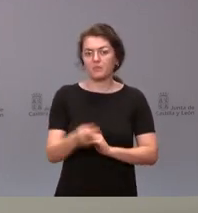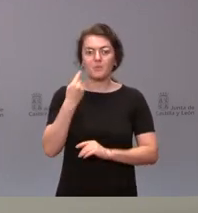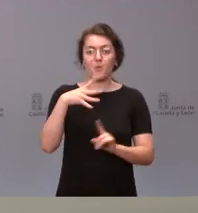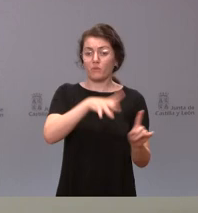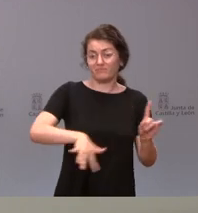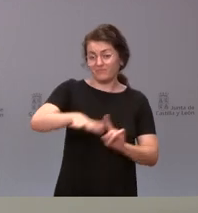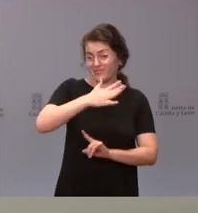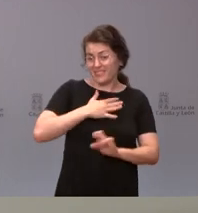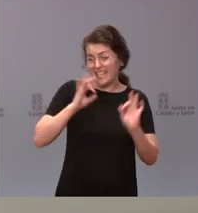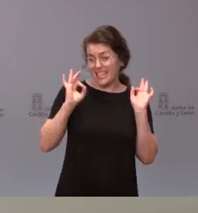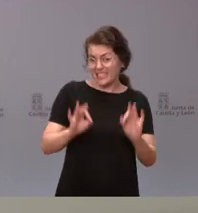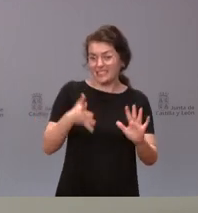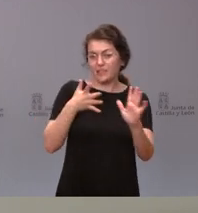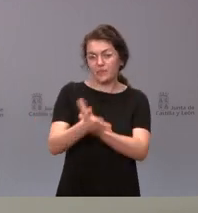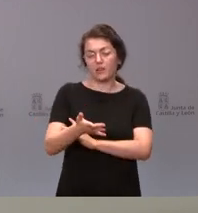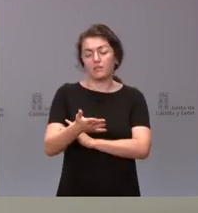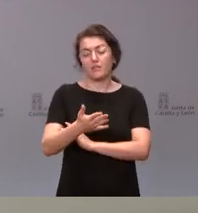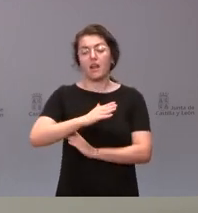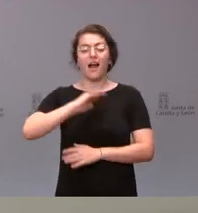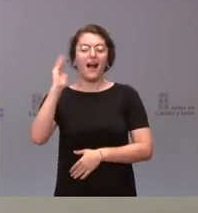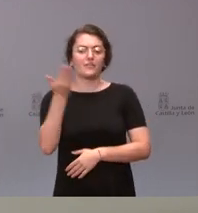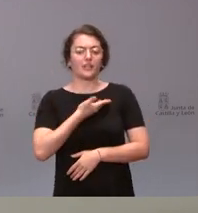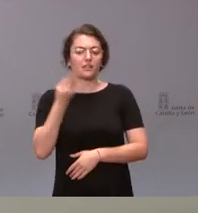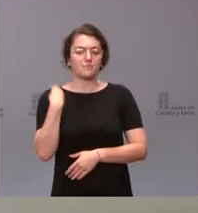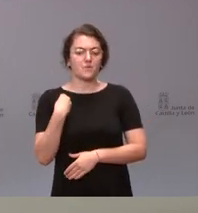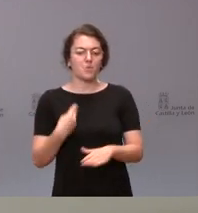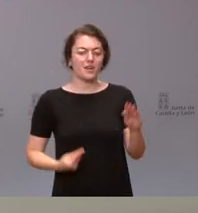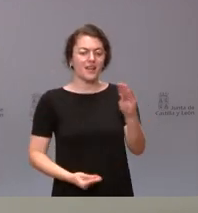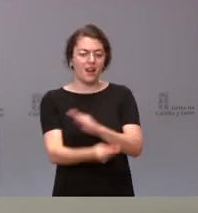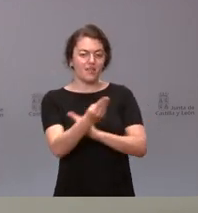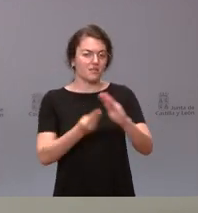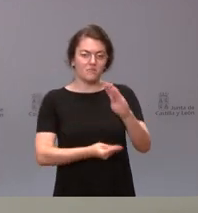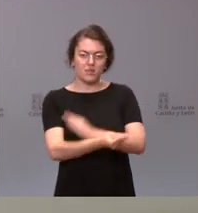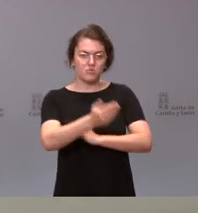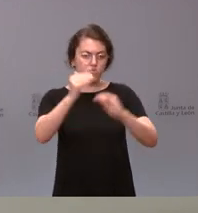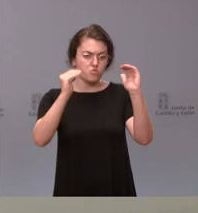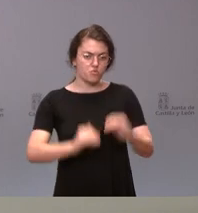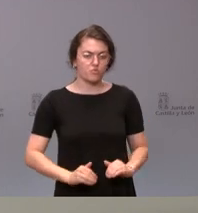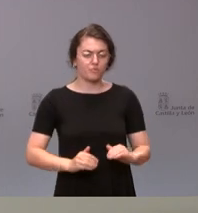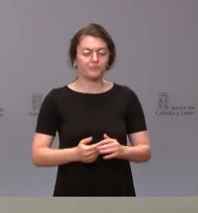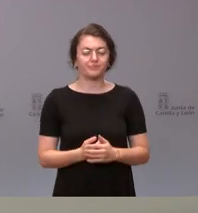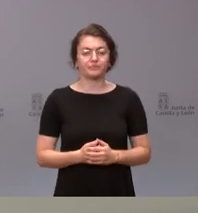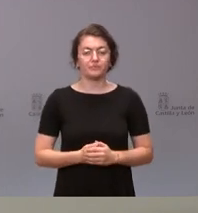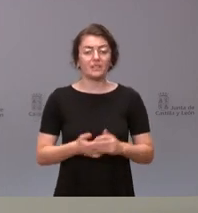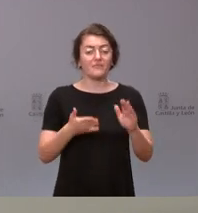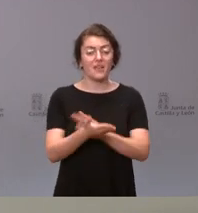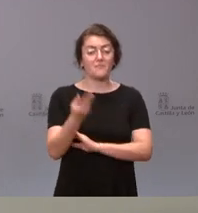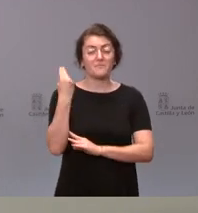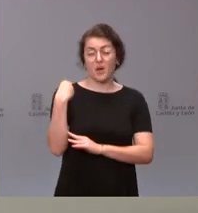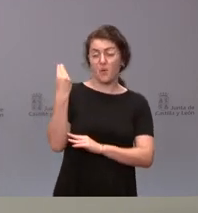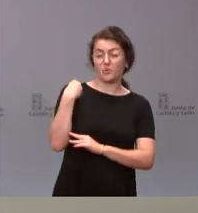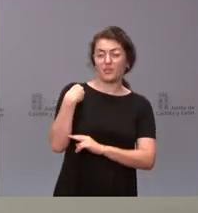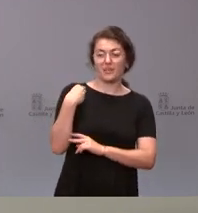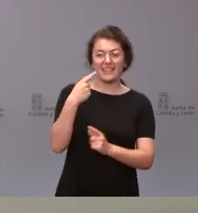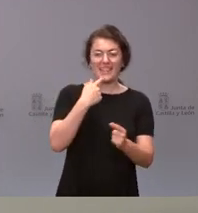al final tienen un impacto muy negativo en el número de nacimientos. Por tanto, la pregunta que usted hace, que pone de manifiesto un